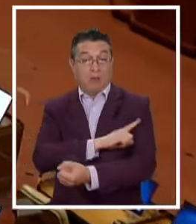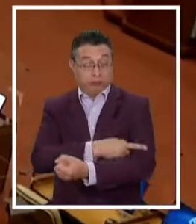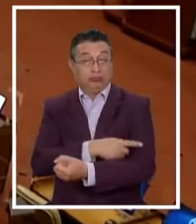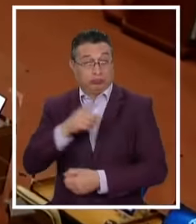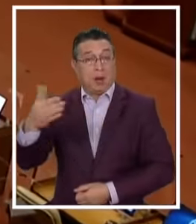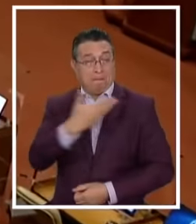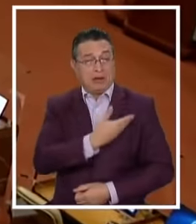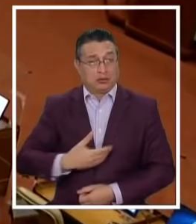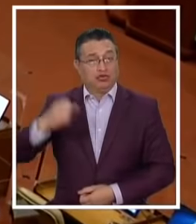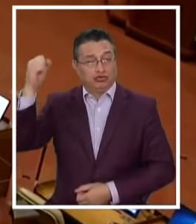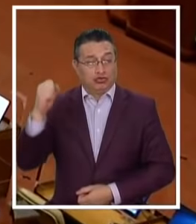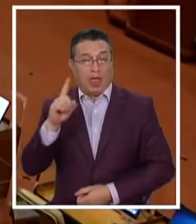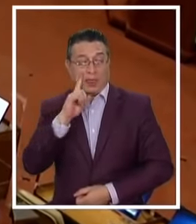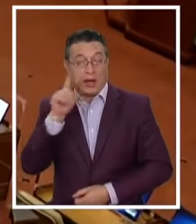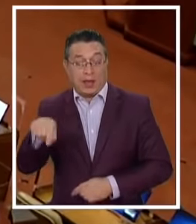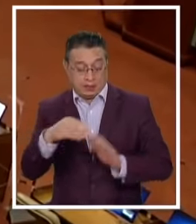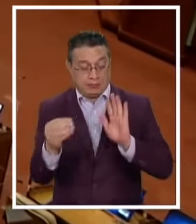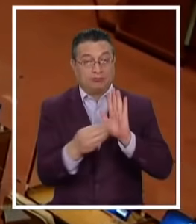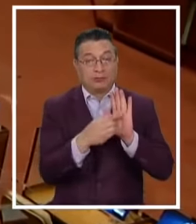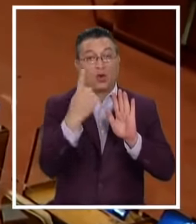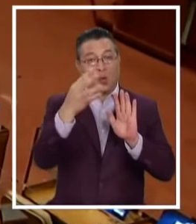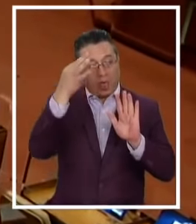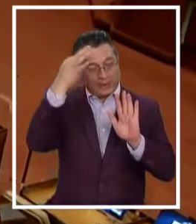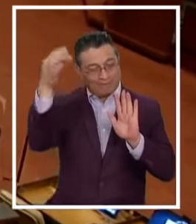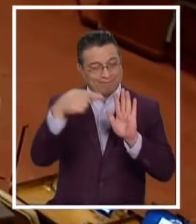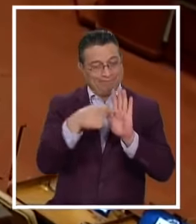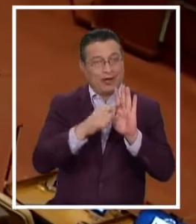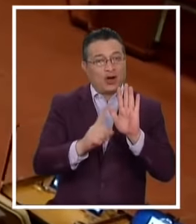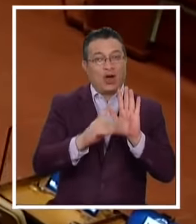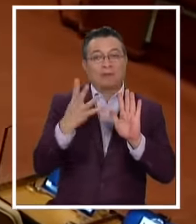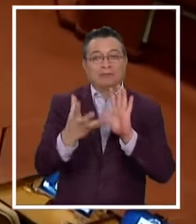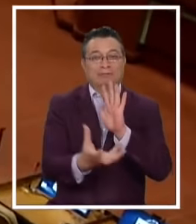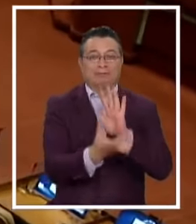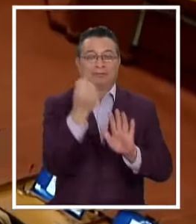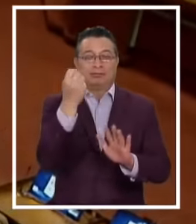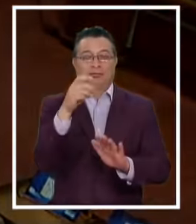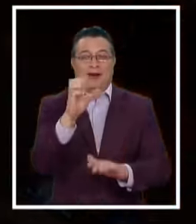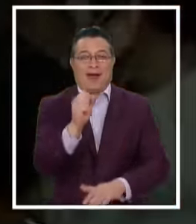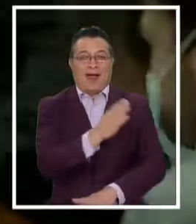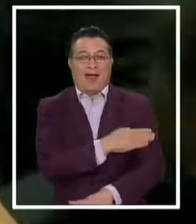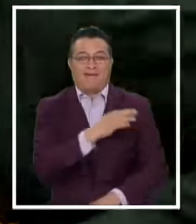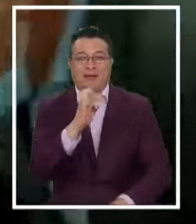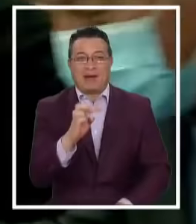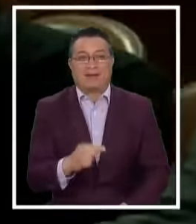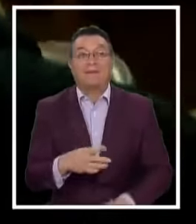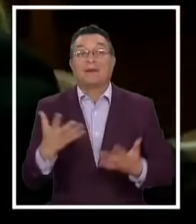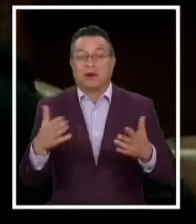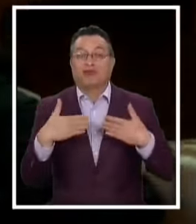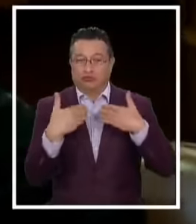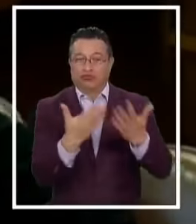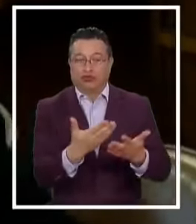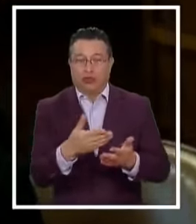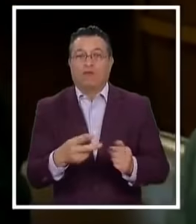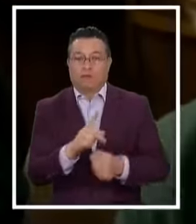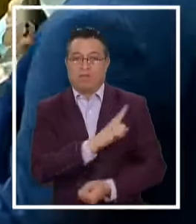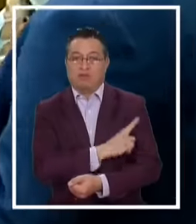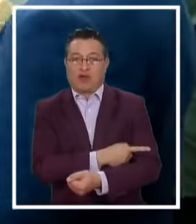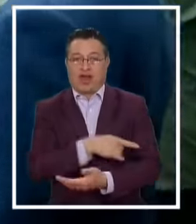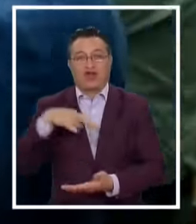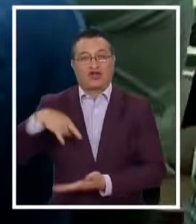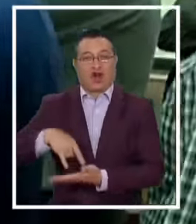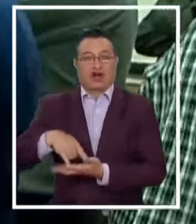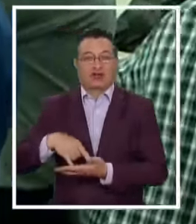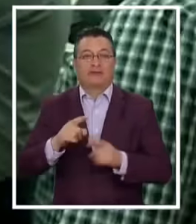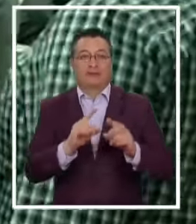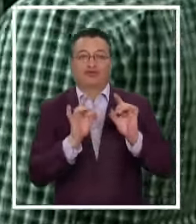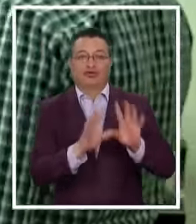de la república Se establece esta excepción para el retiro de fondos previsionales Es decir, le otorga atribuciones al Congreso Que ahora son